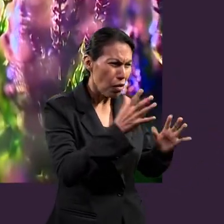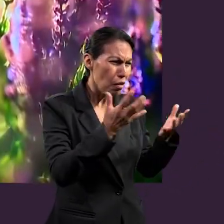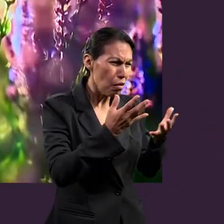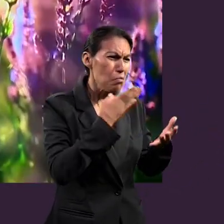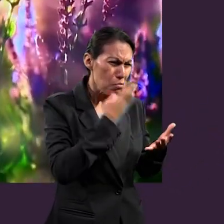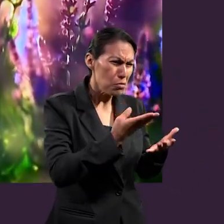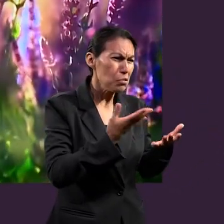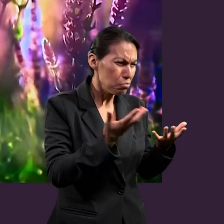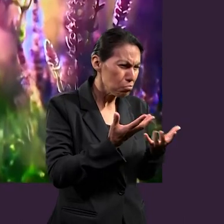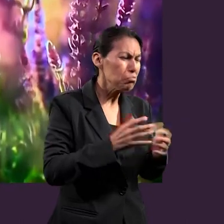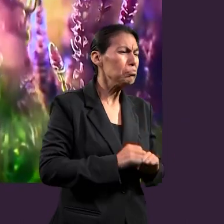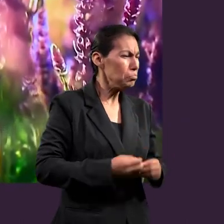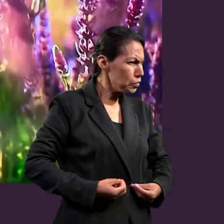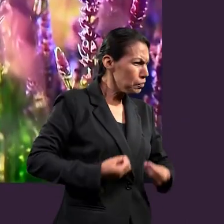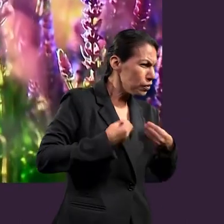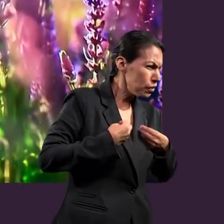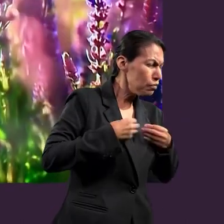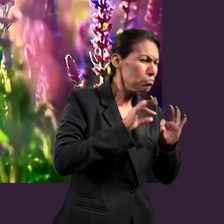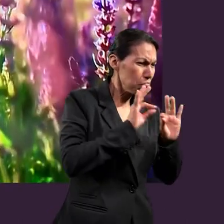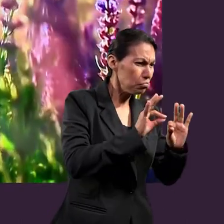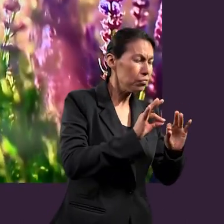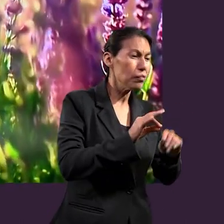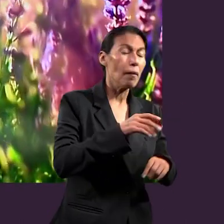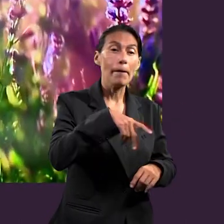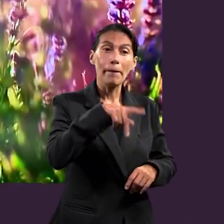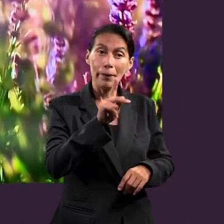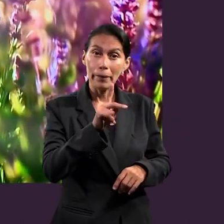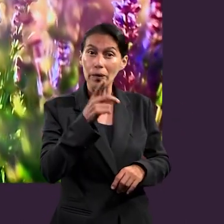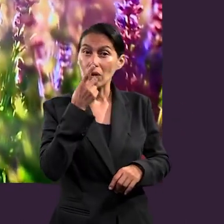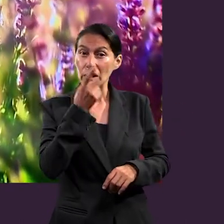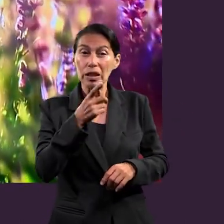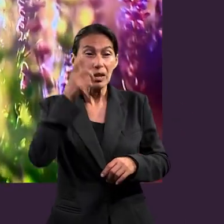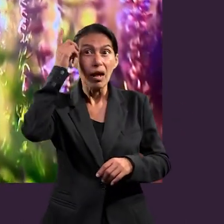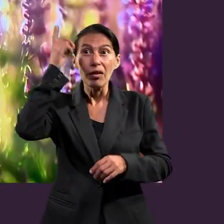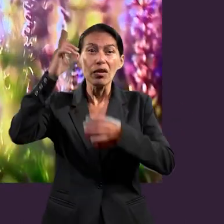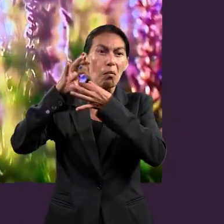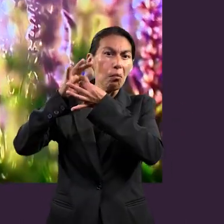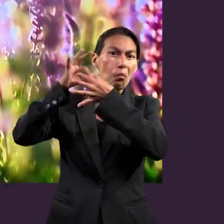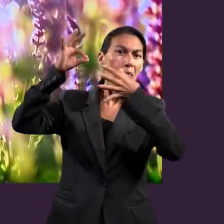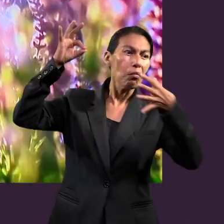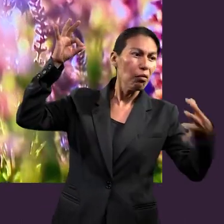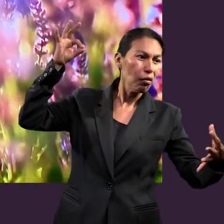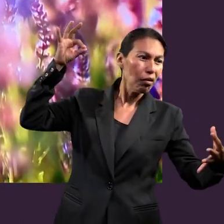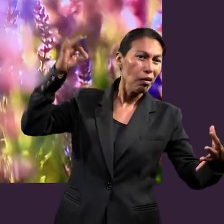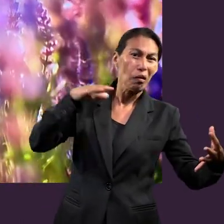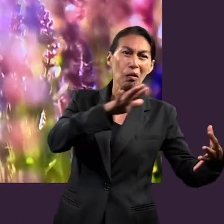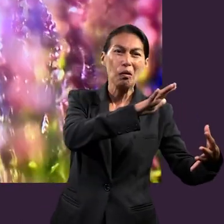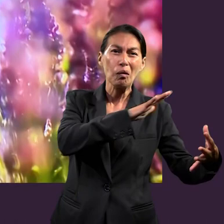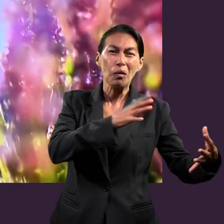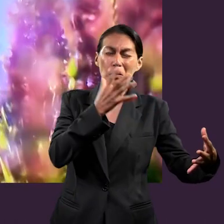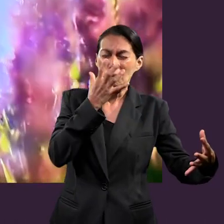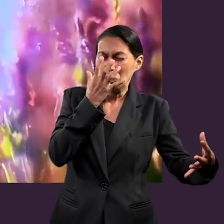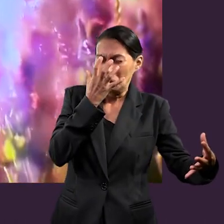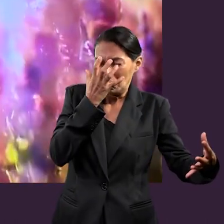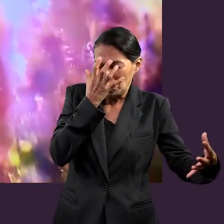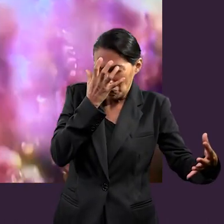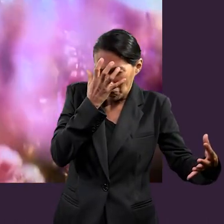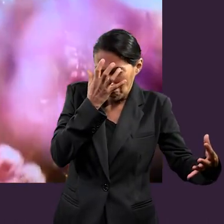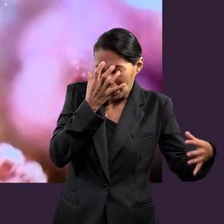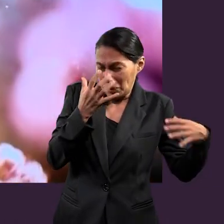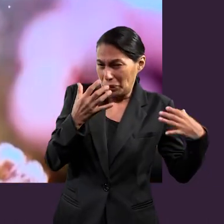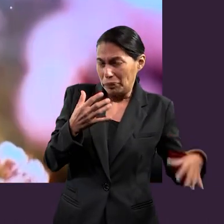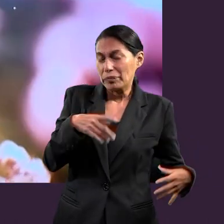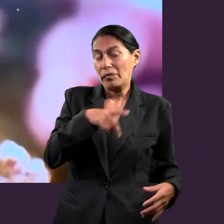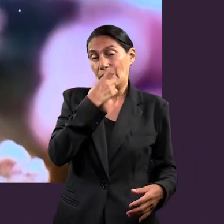Culturalmente no estaba mal la forma como vivían. Y describe precisamente que vivían sin Dios, con conductas